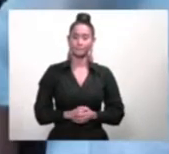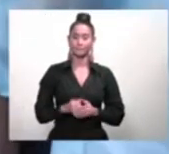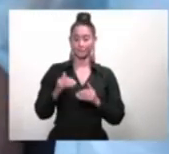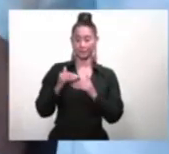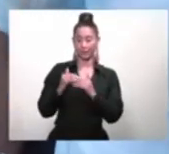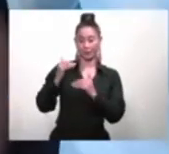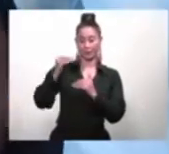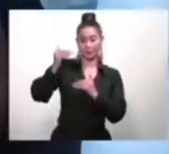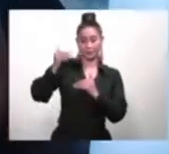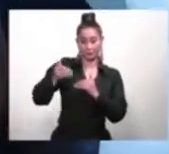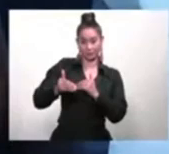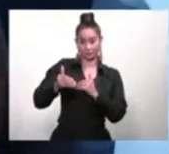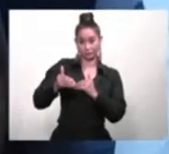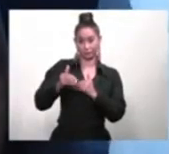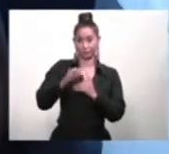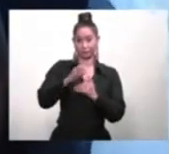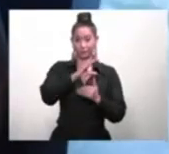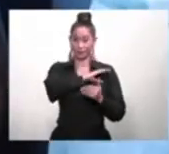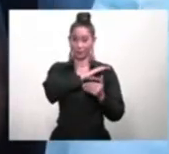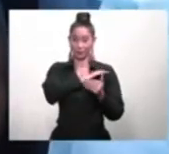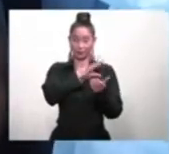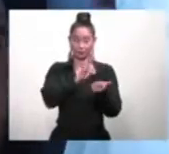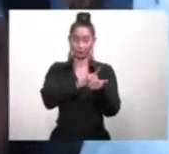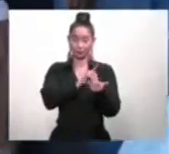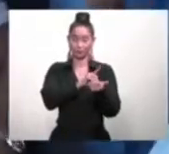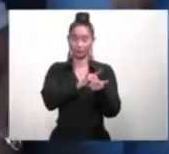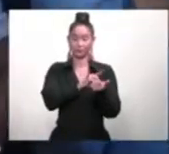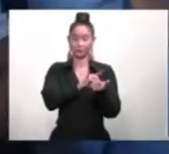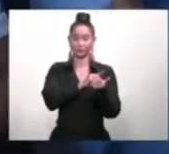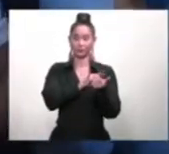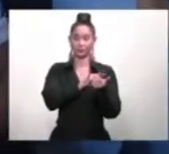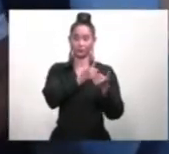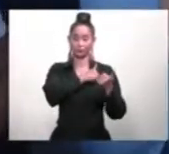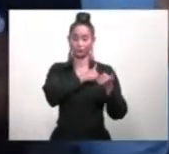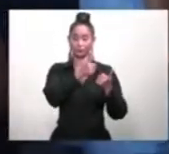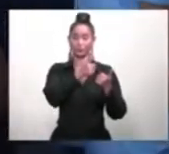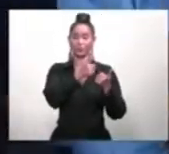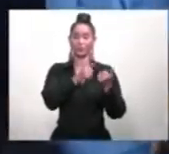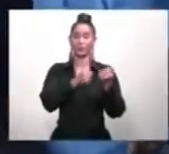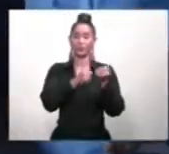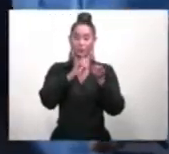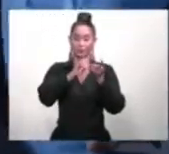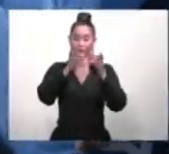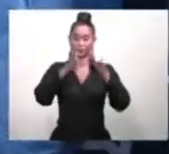su lado, al lado del coronel médico internista Ramón Familia Alcántara, subdirector médico,